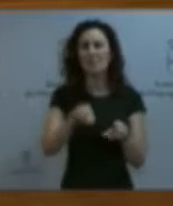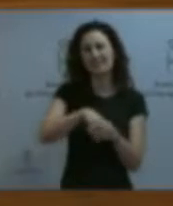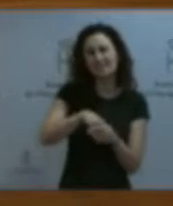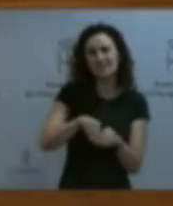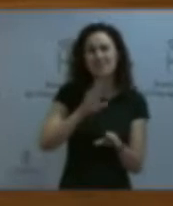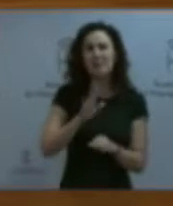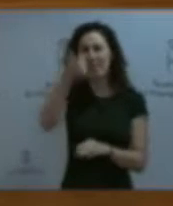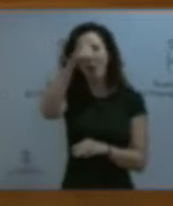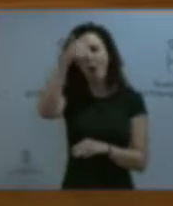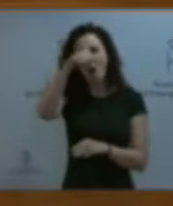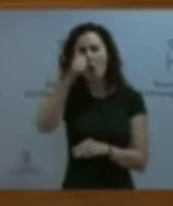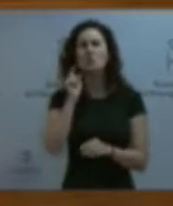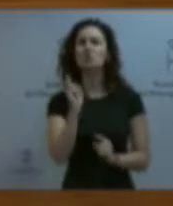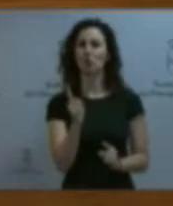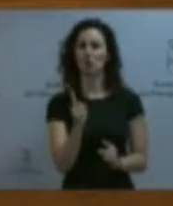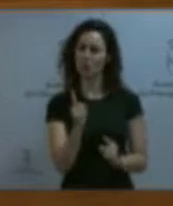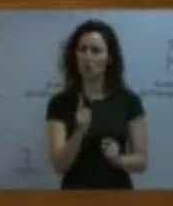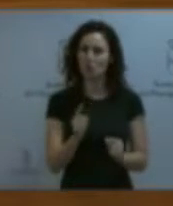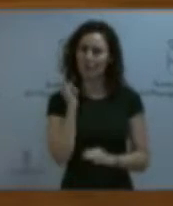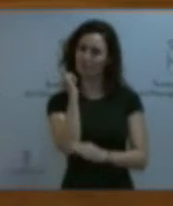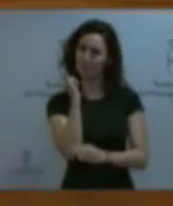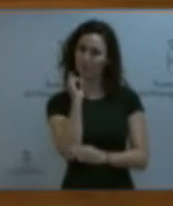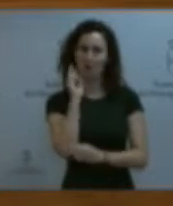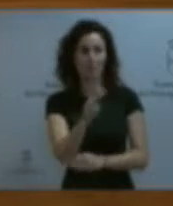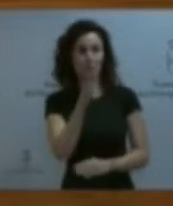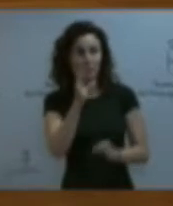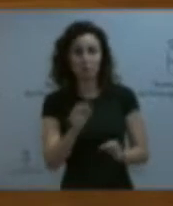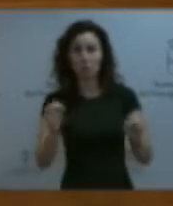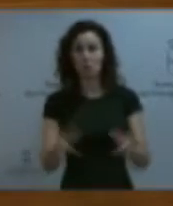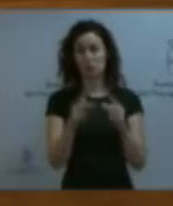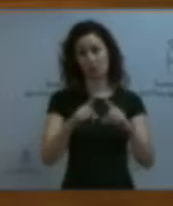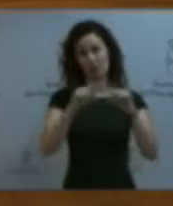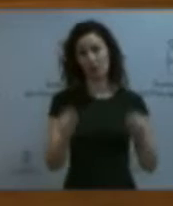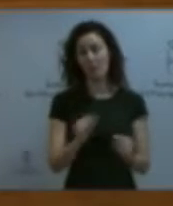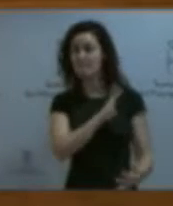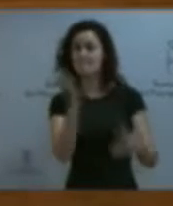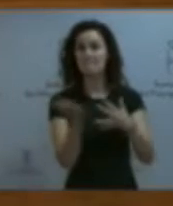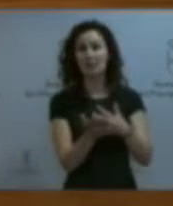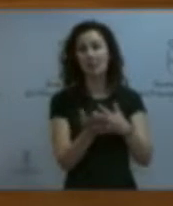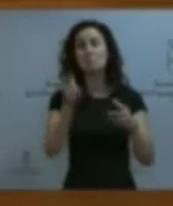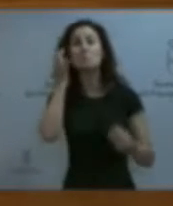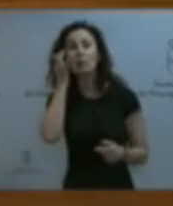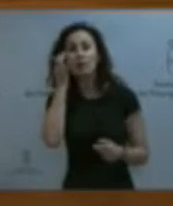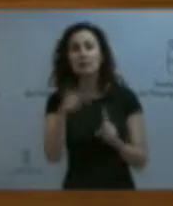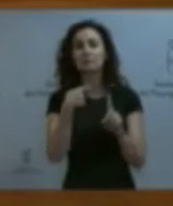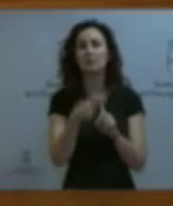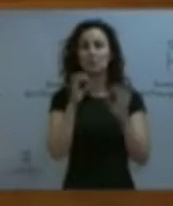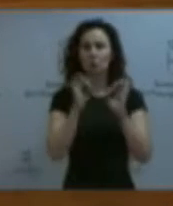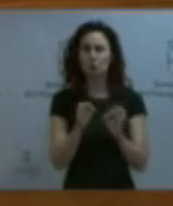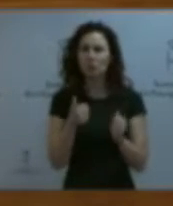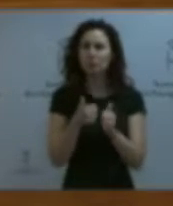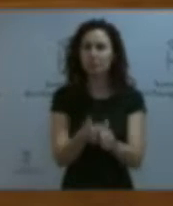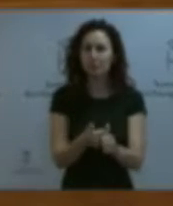sociedad y reconocer de modo institucional que dado que en la sociedad asturiana la mitad de las personas son mujeres y dada también la existencia inequívoca